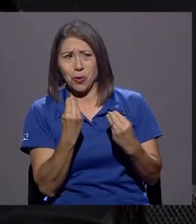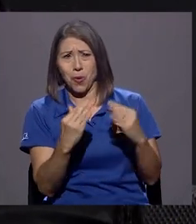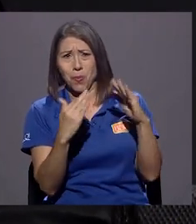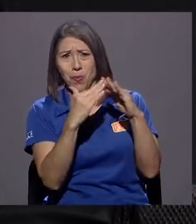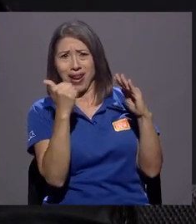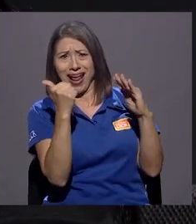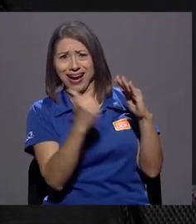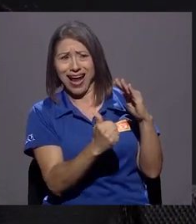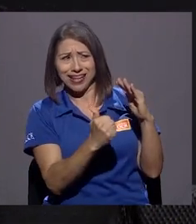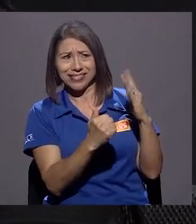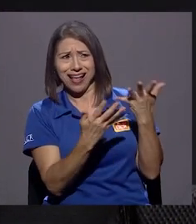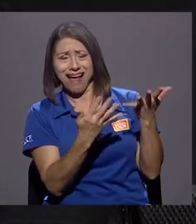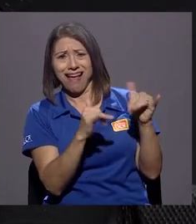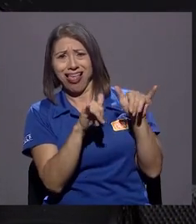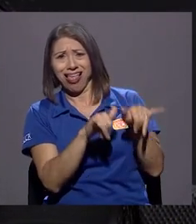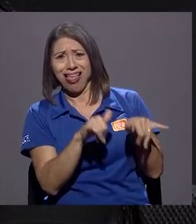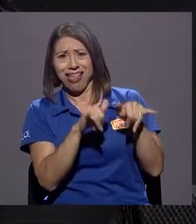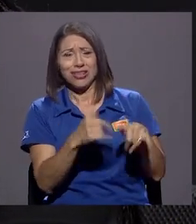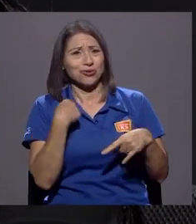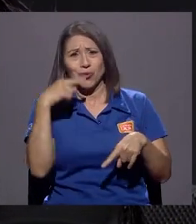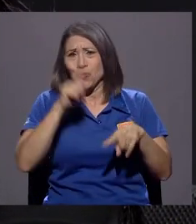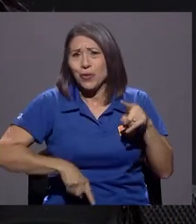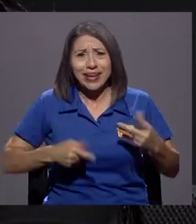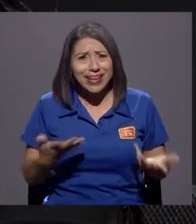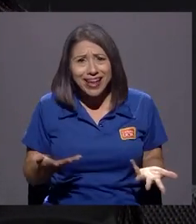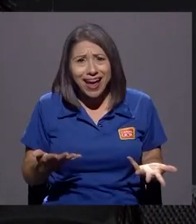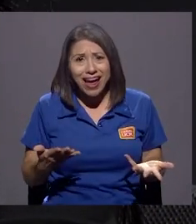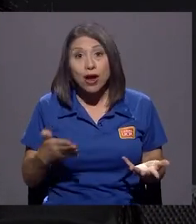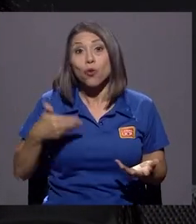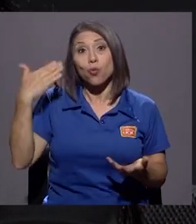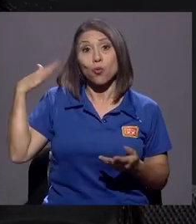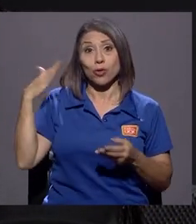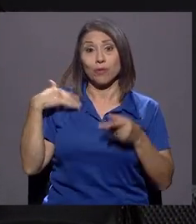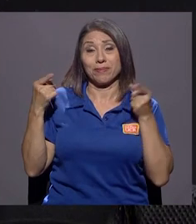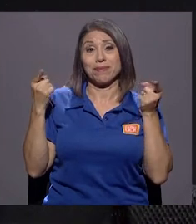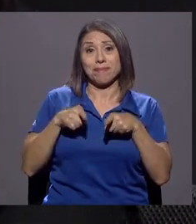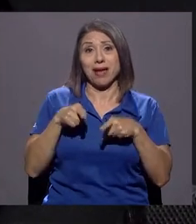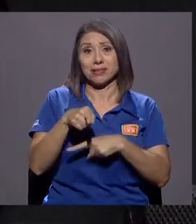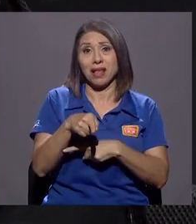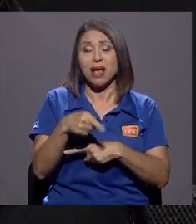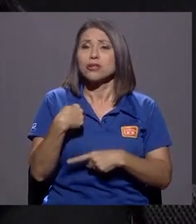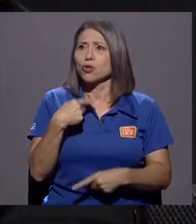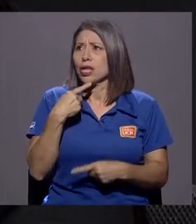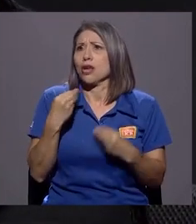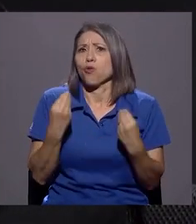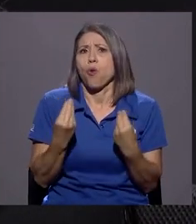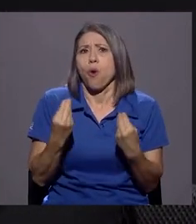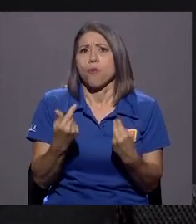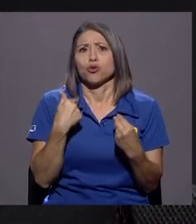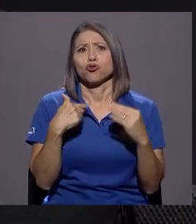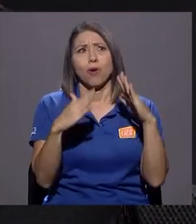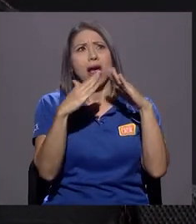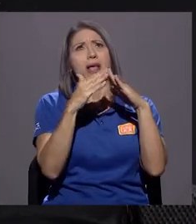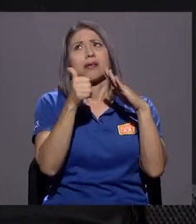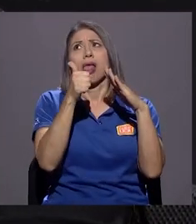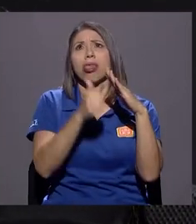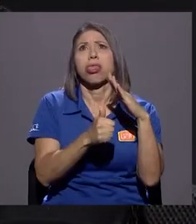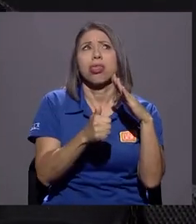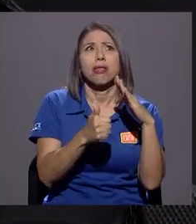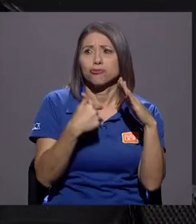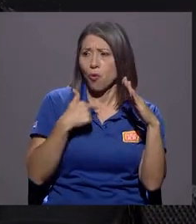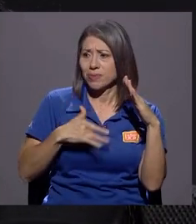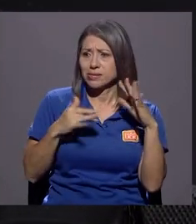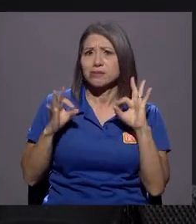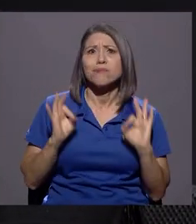digamos, no podría. Cuando a mí me pasa esto y yo de repente digo, ¿cómo voy a estar yo entre las casas así como estoy ahorita? Bien.